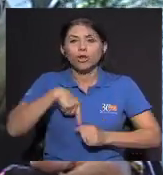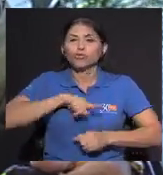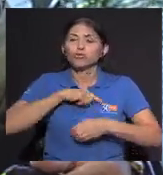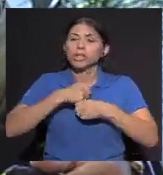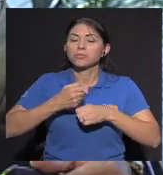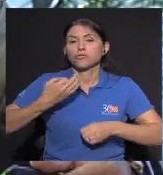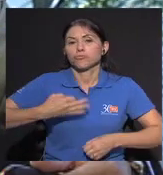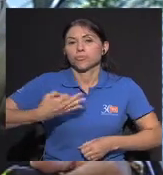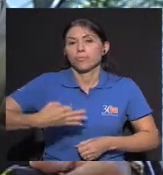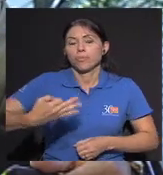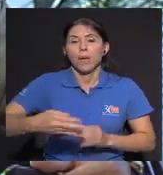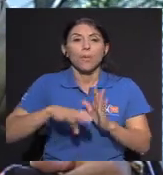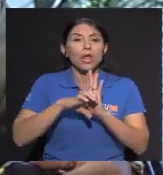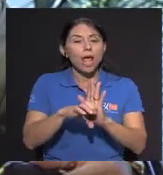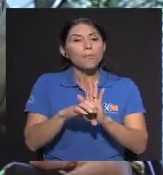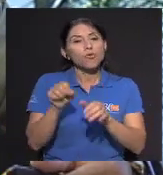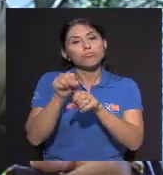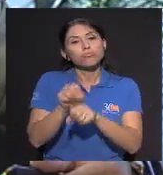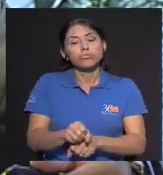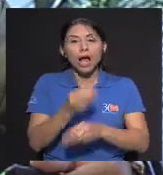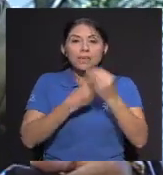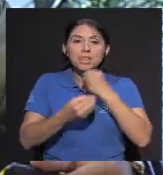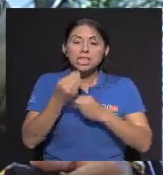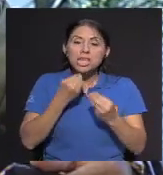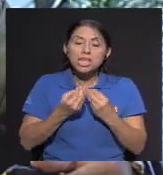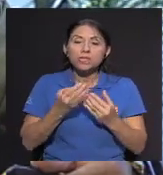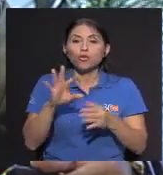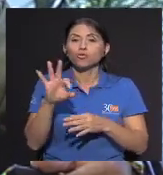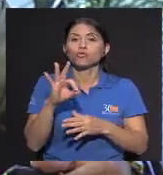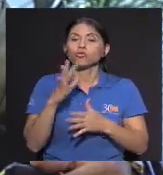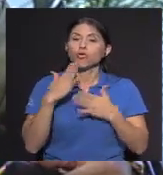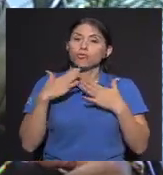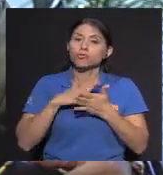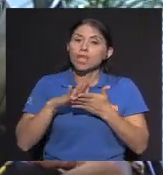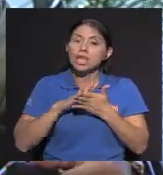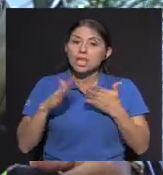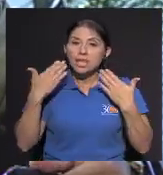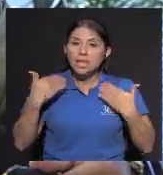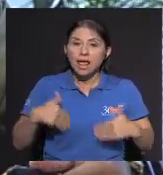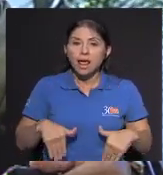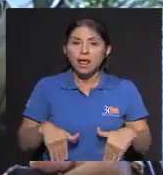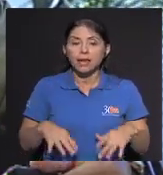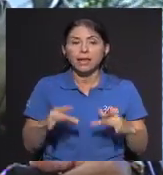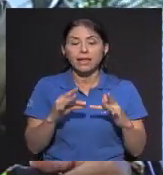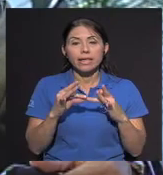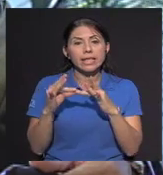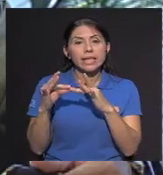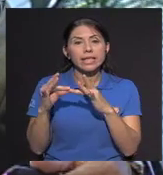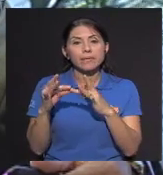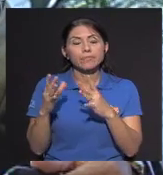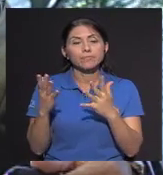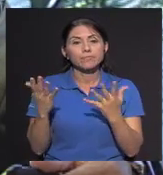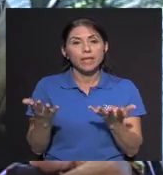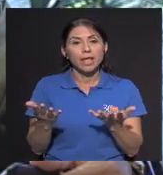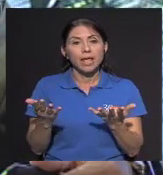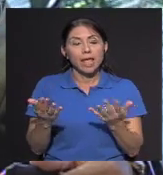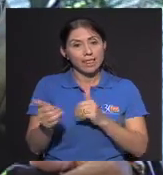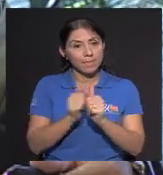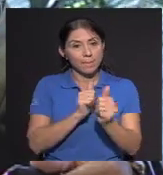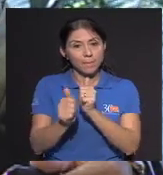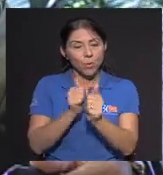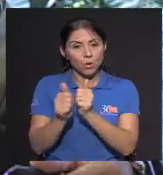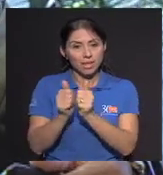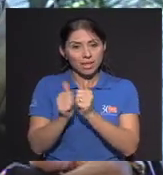lo cotidiano Nuestros hábitos alimenticios Nuestra higiene Y sobre todo El